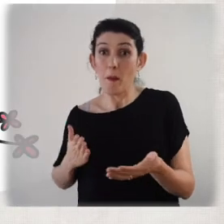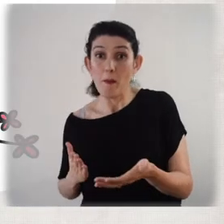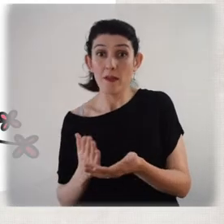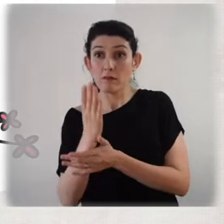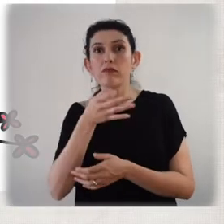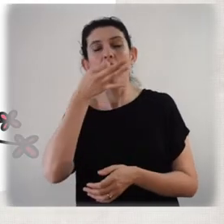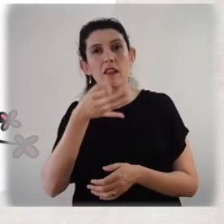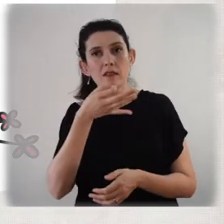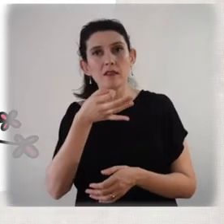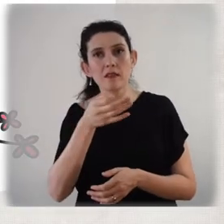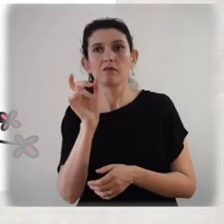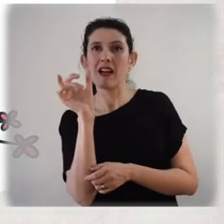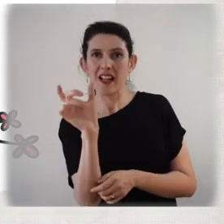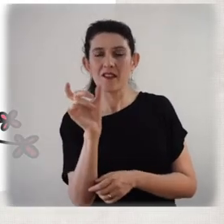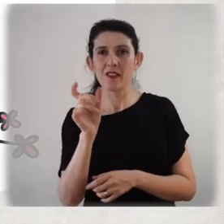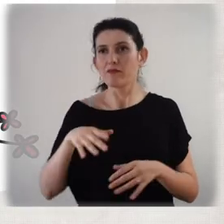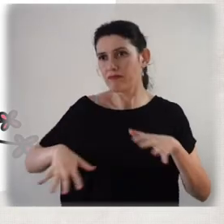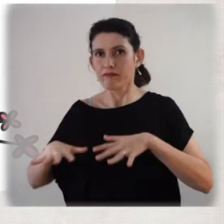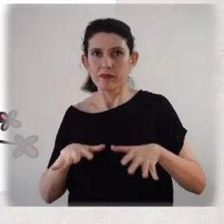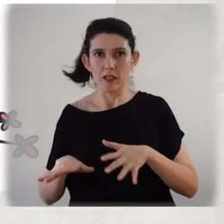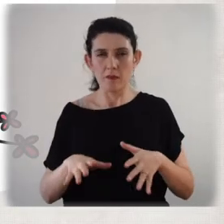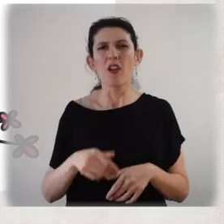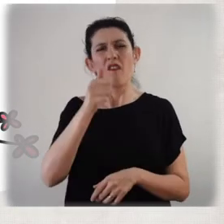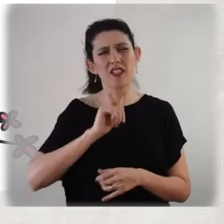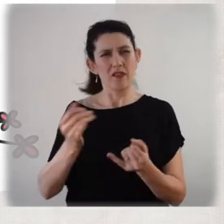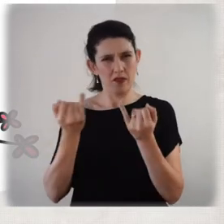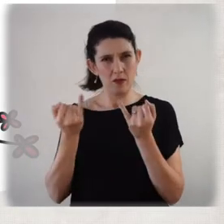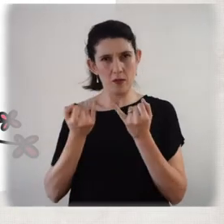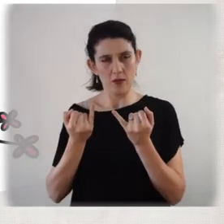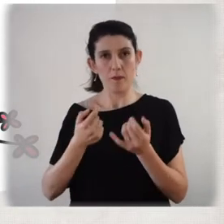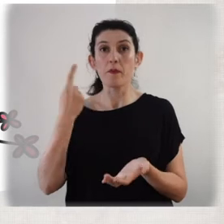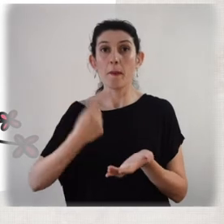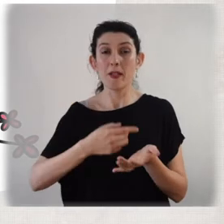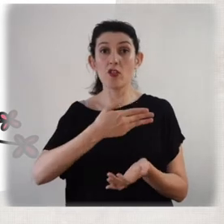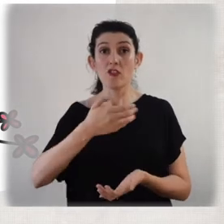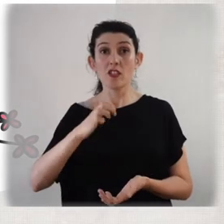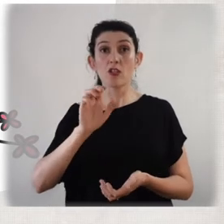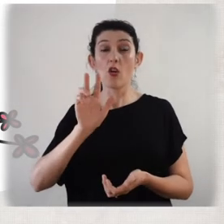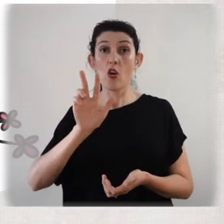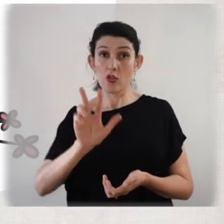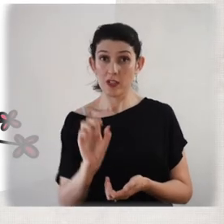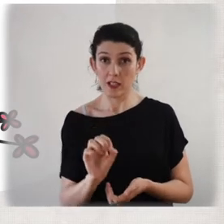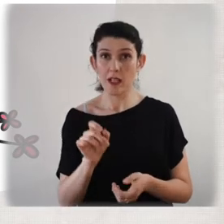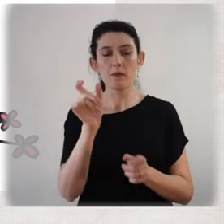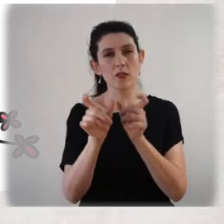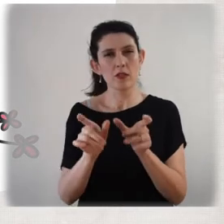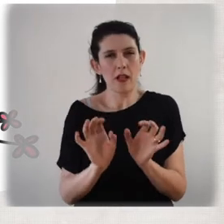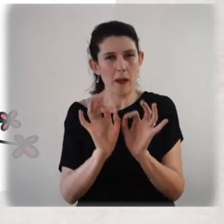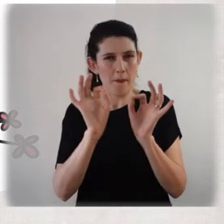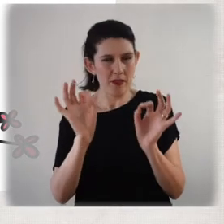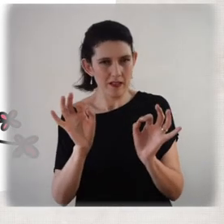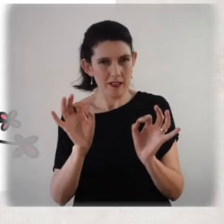Ya en 1980, los especialistas de todo el mundo decidieron que este comportamiento que veían en niños, niñas, adolescentes y